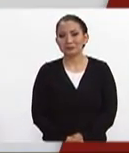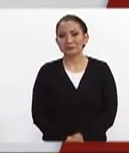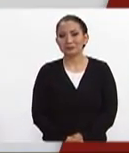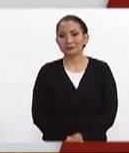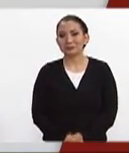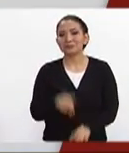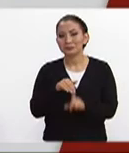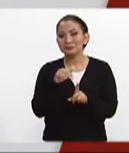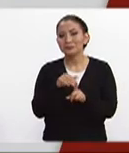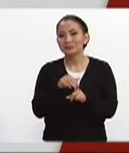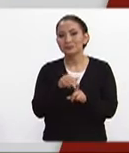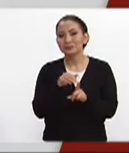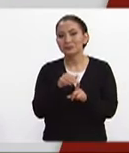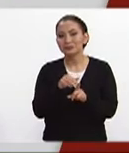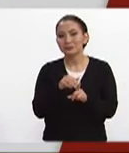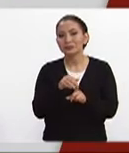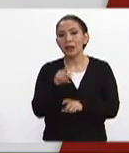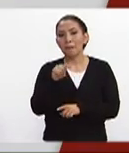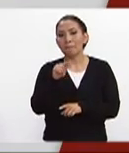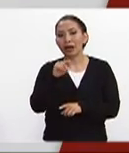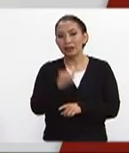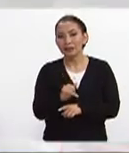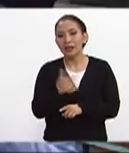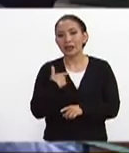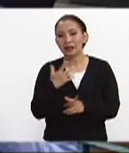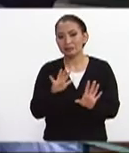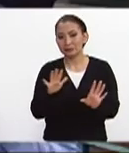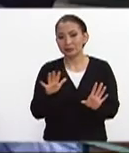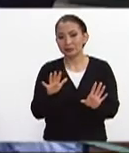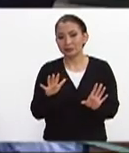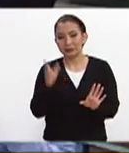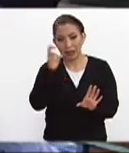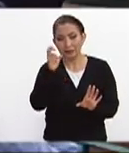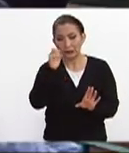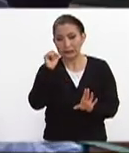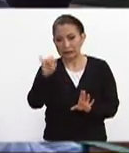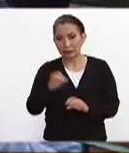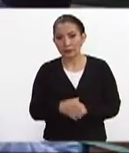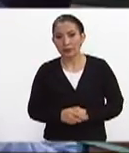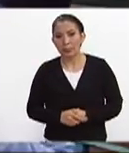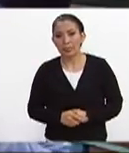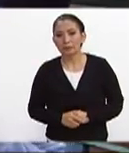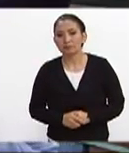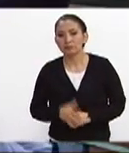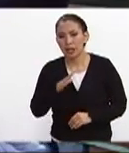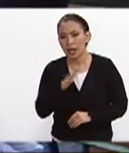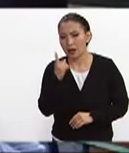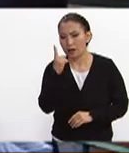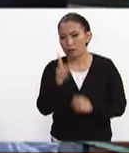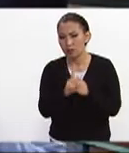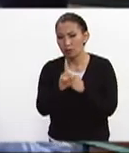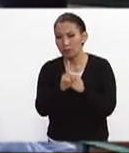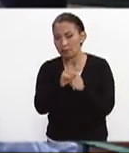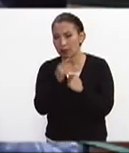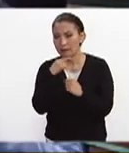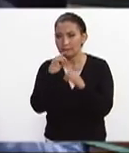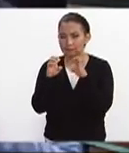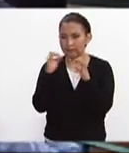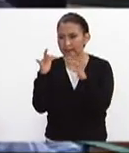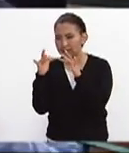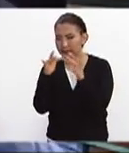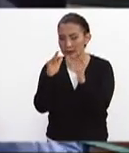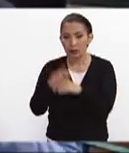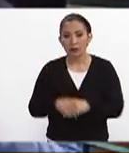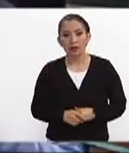Jackie no sé si ya me escuchan sí te escuchamos hay un poco de problema en la recepción